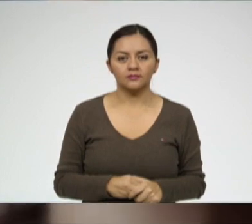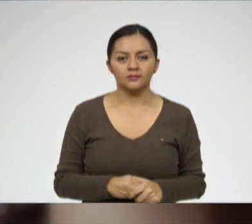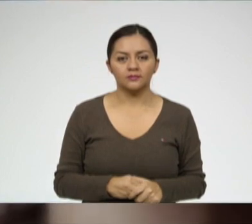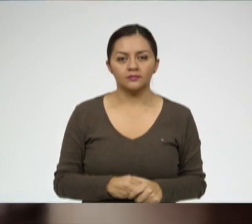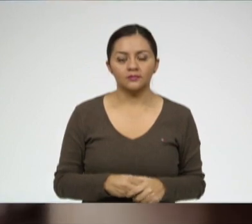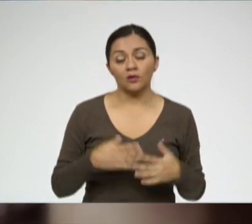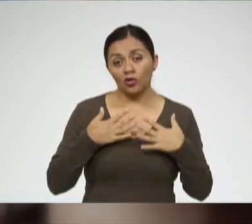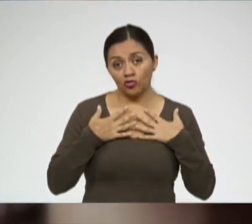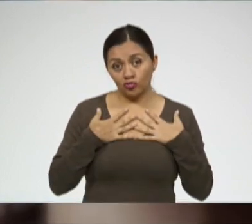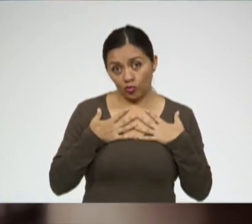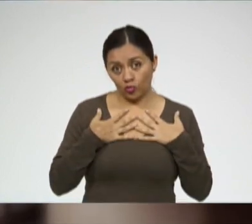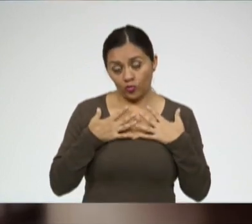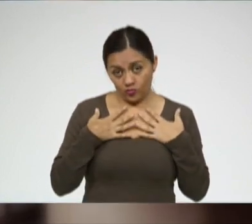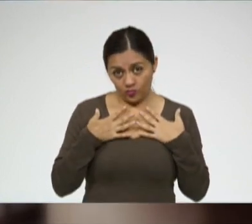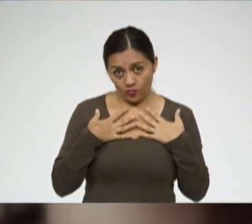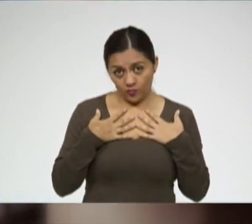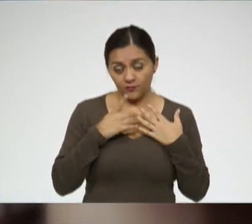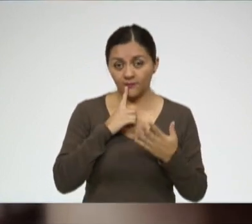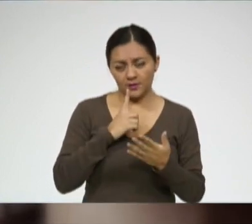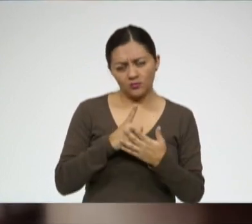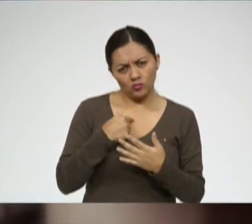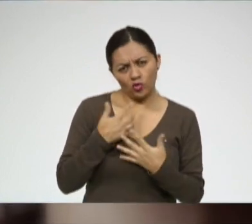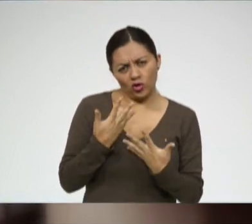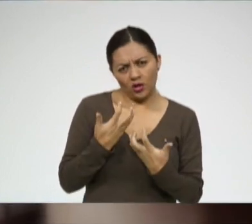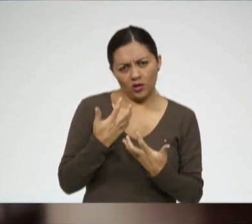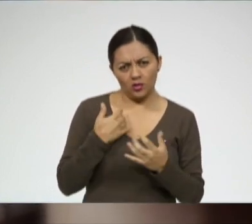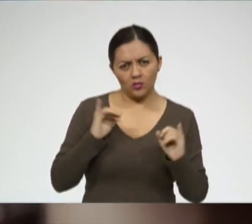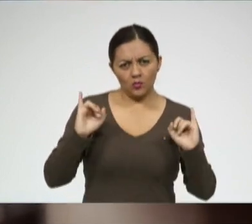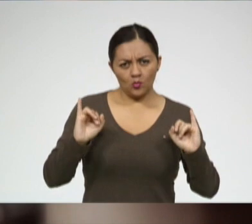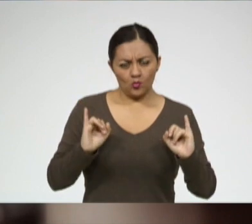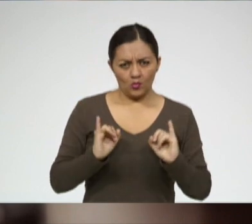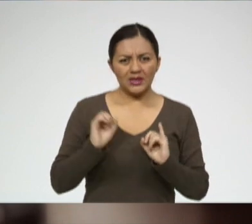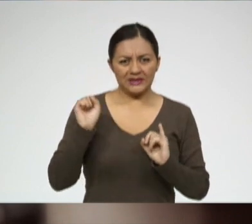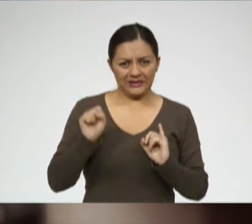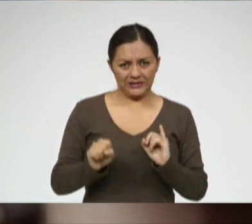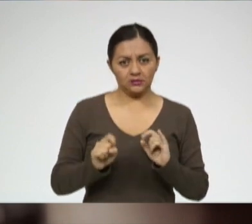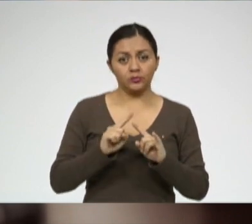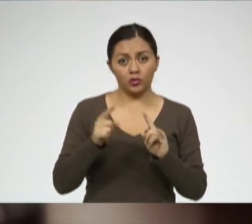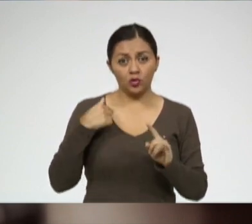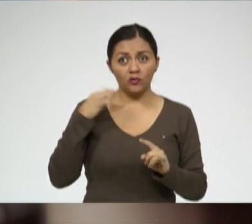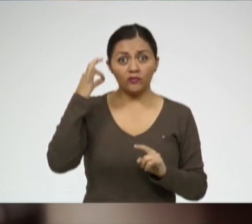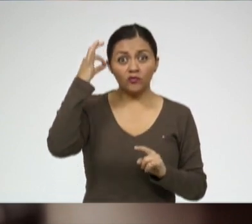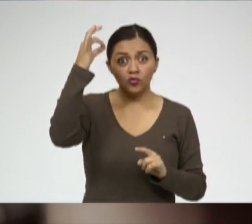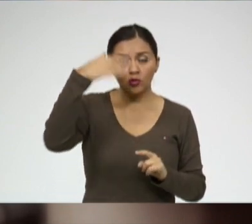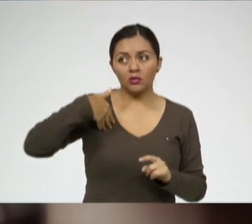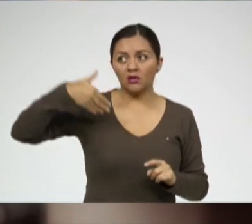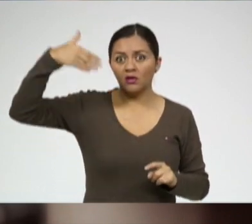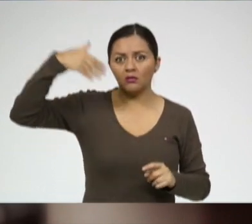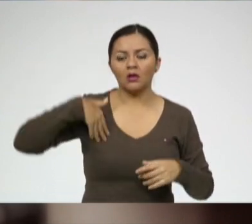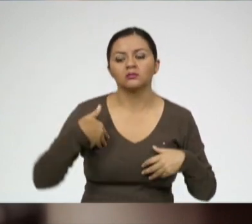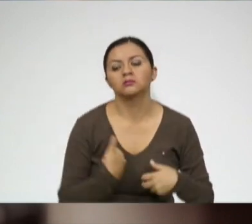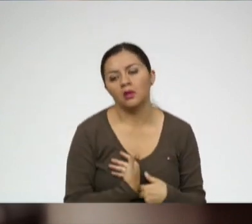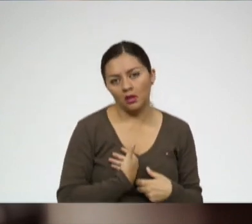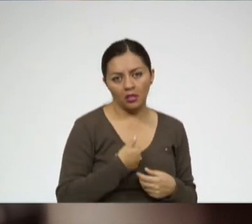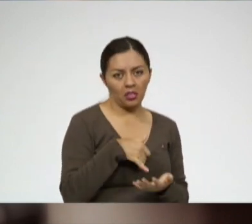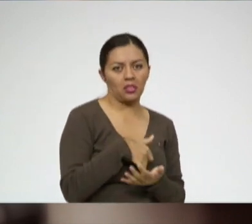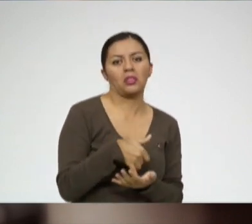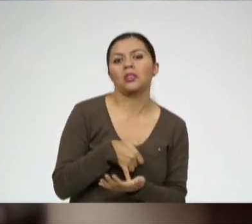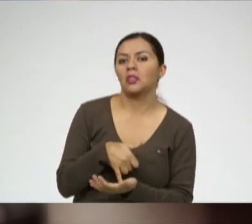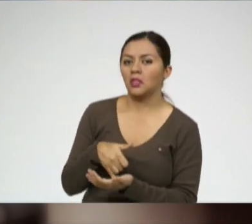Yo si quisiera bajar de peso para que más grande no cansarme mucho porque yo he visto